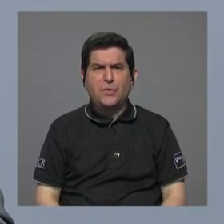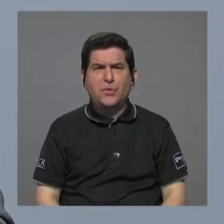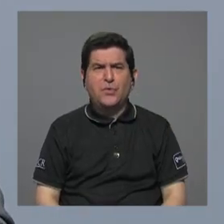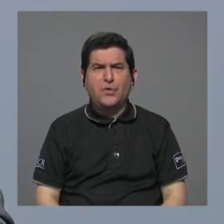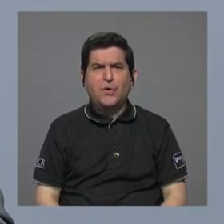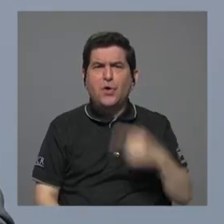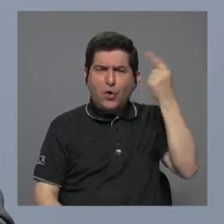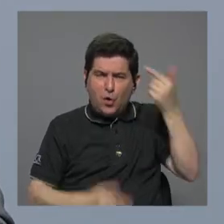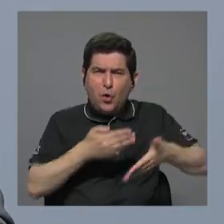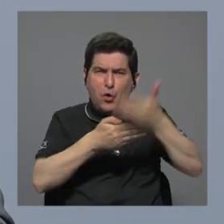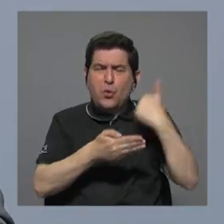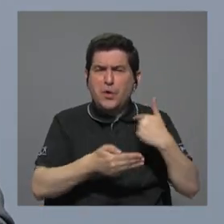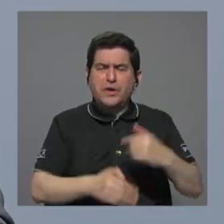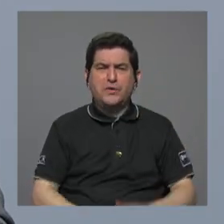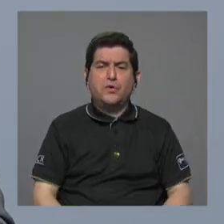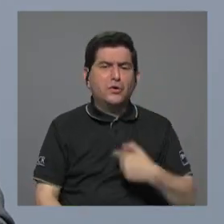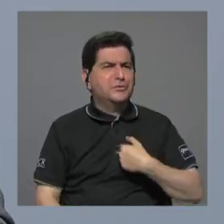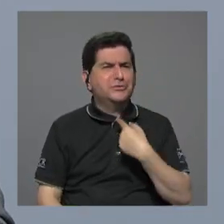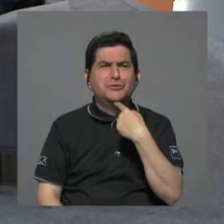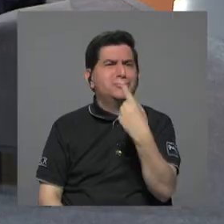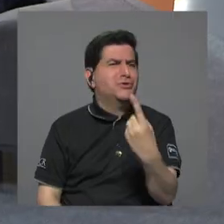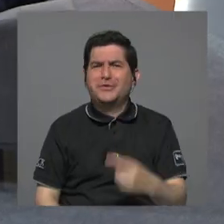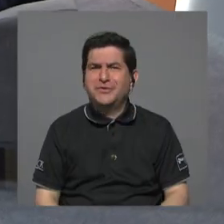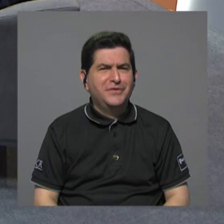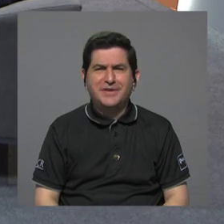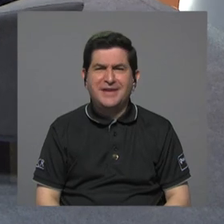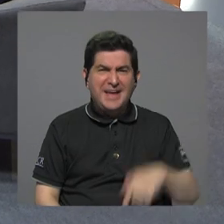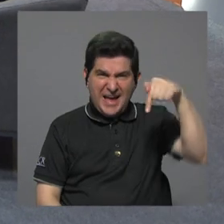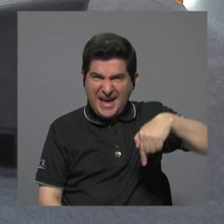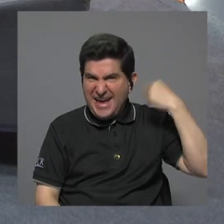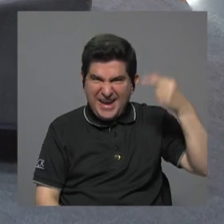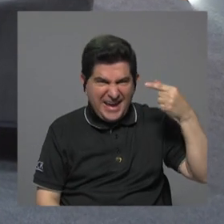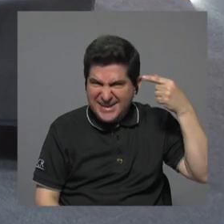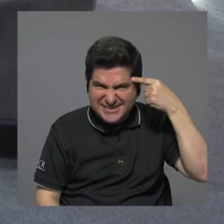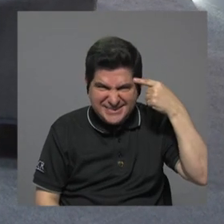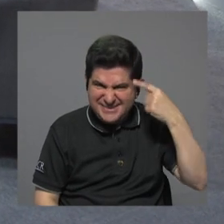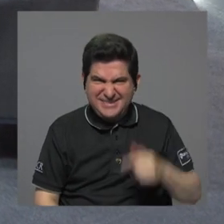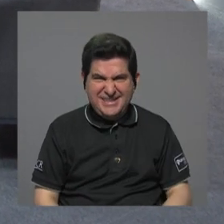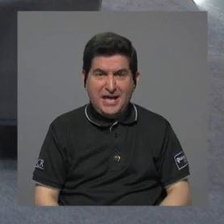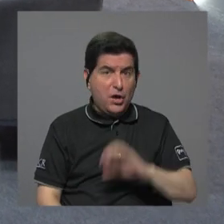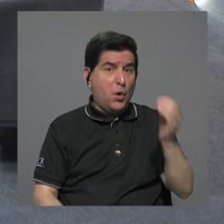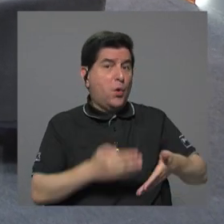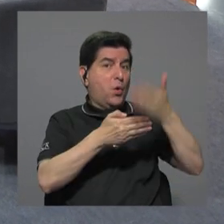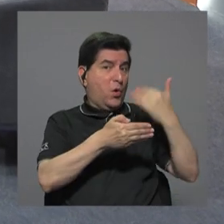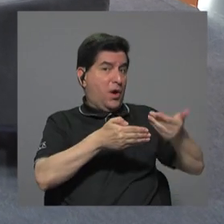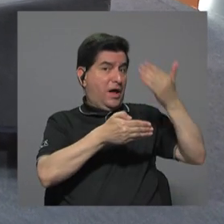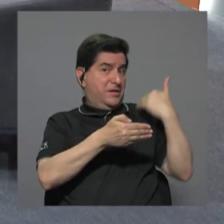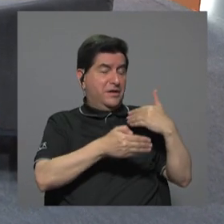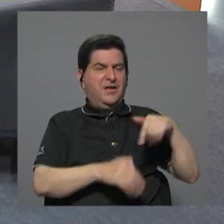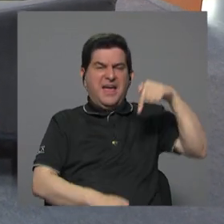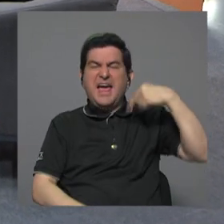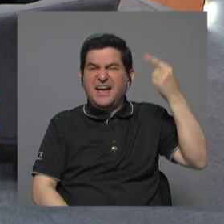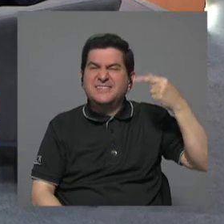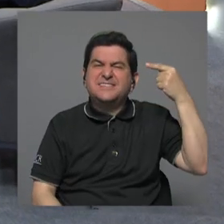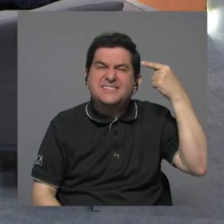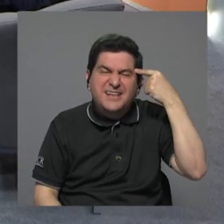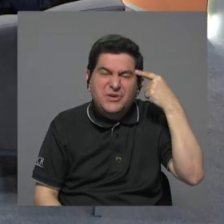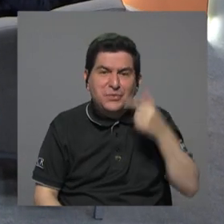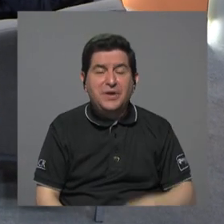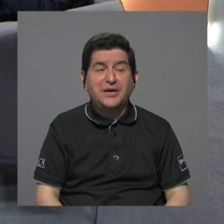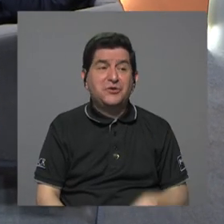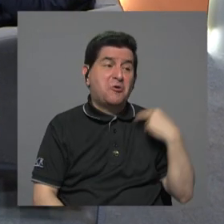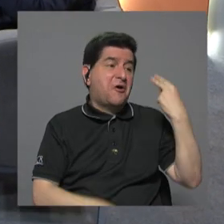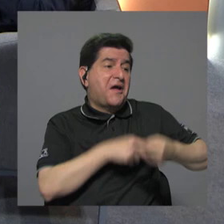iría yo no iría de este gobierno o de los anteriores de liberación. parece que este gobierno ha